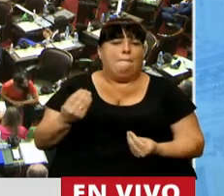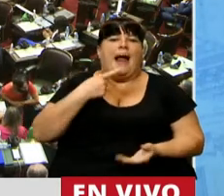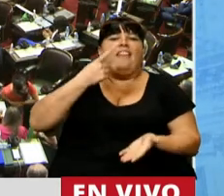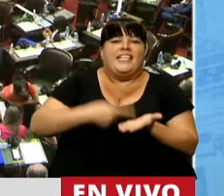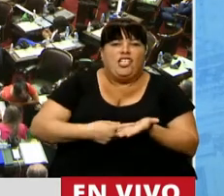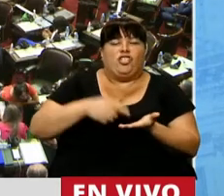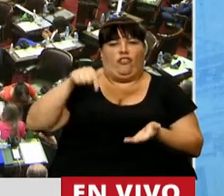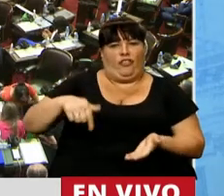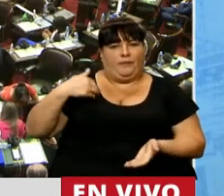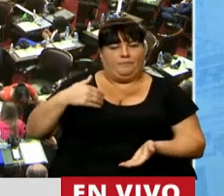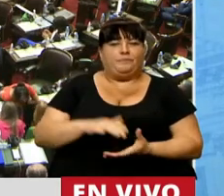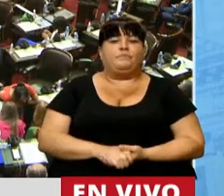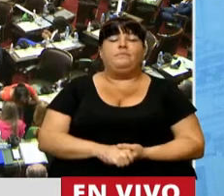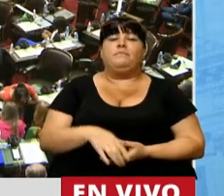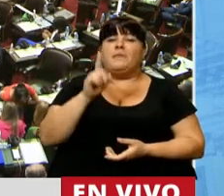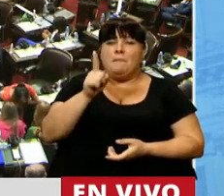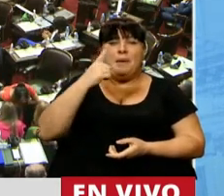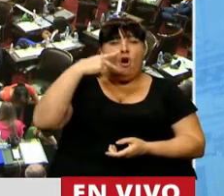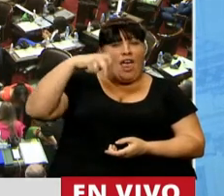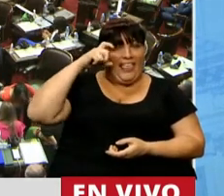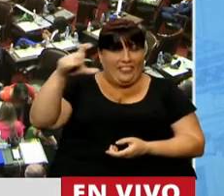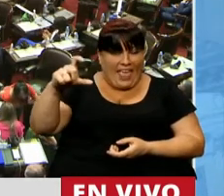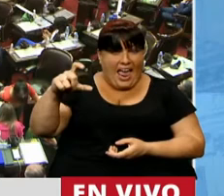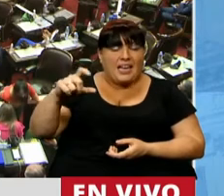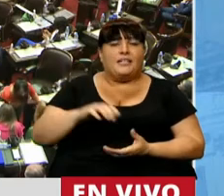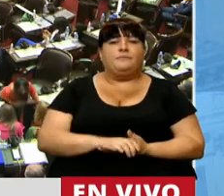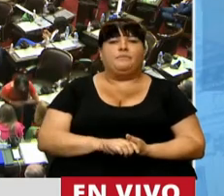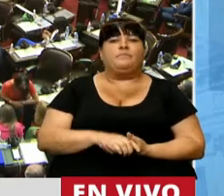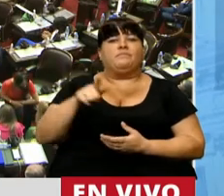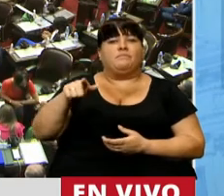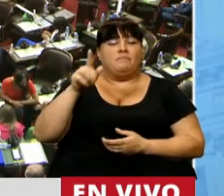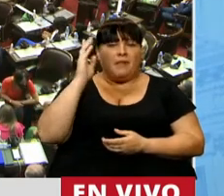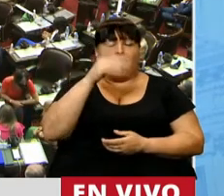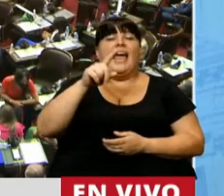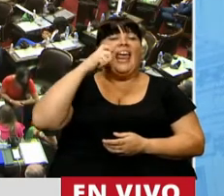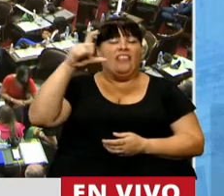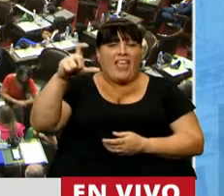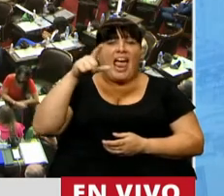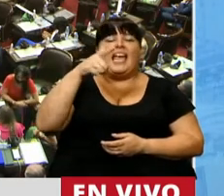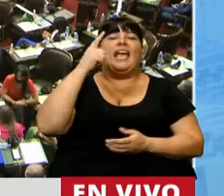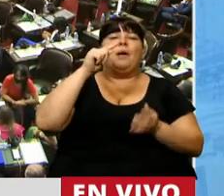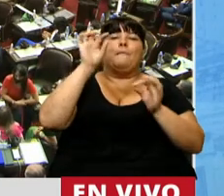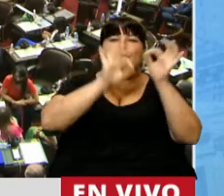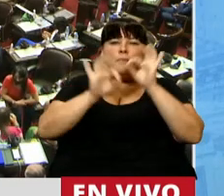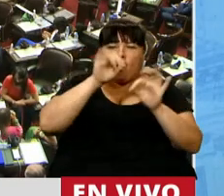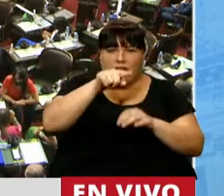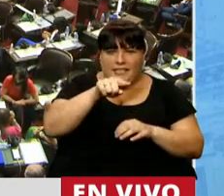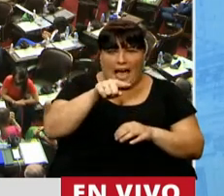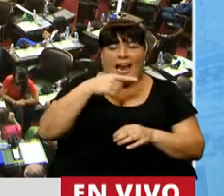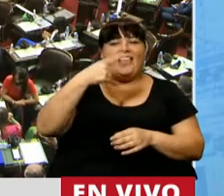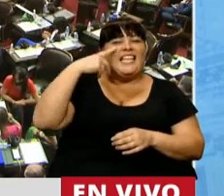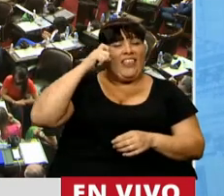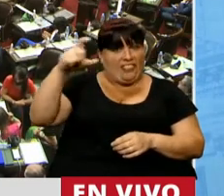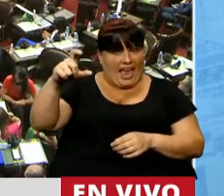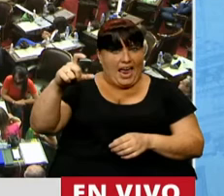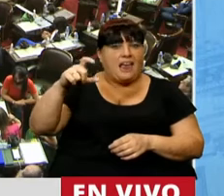de decisiones de las AFJP, a ese INDEC y a ese índice que establecía el